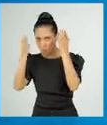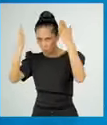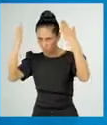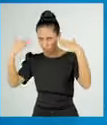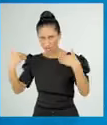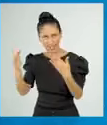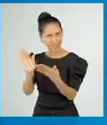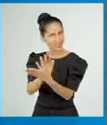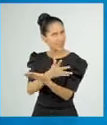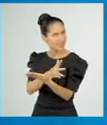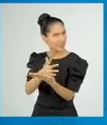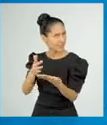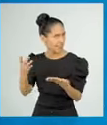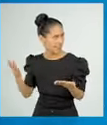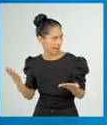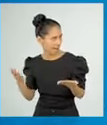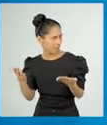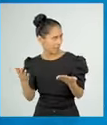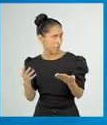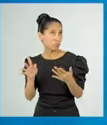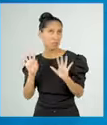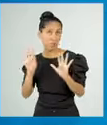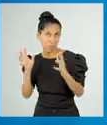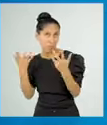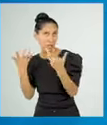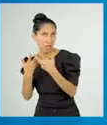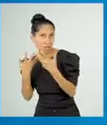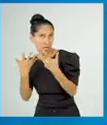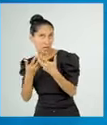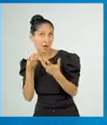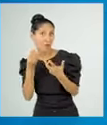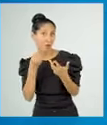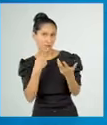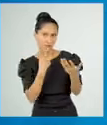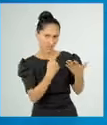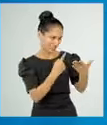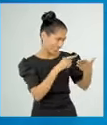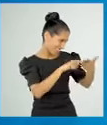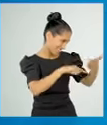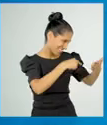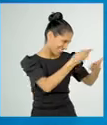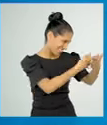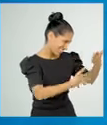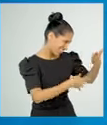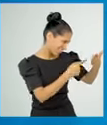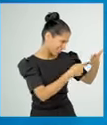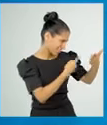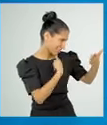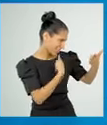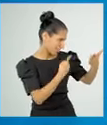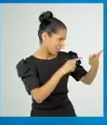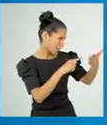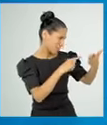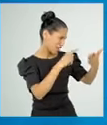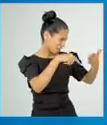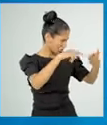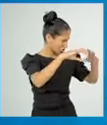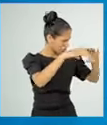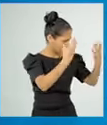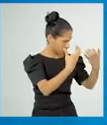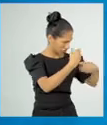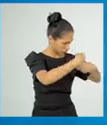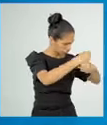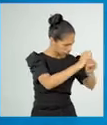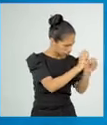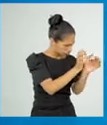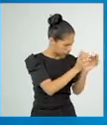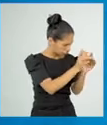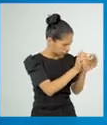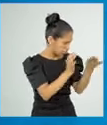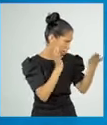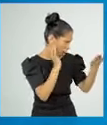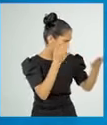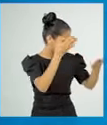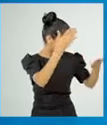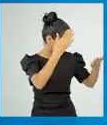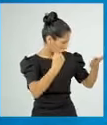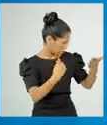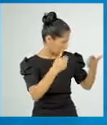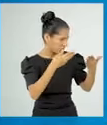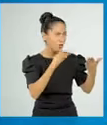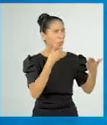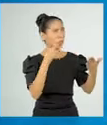con arcilla amasada, con agua, empezó a modelar la primera mujer. Pero, a ver, mejor sigo buscando.